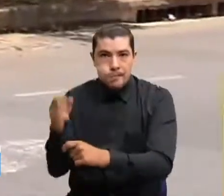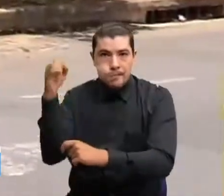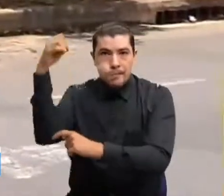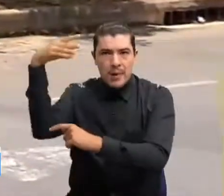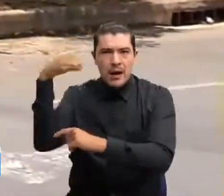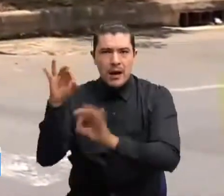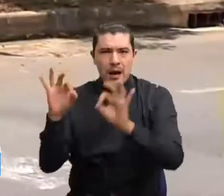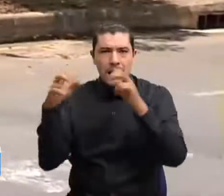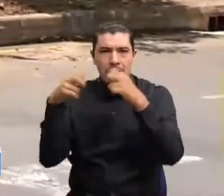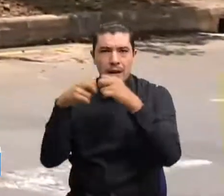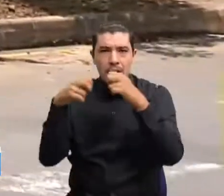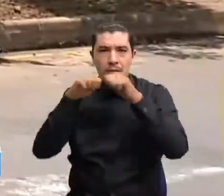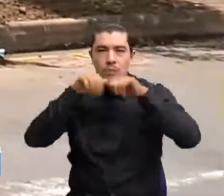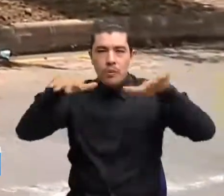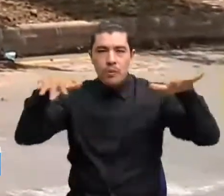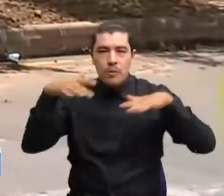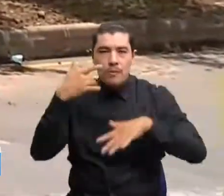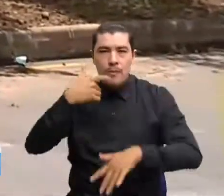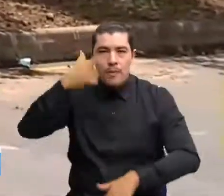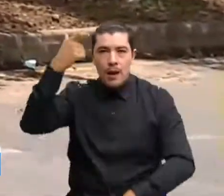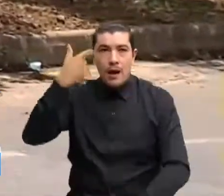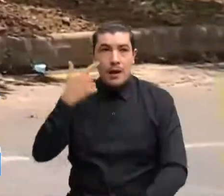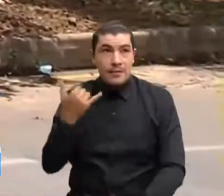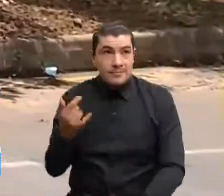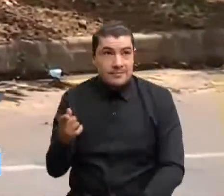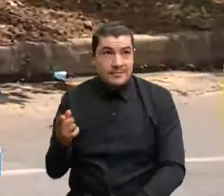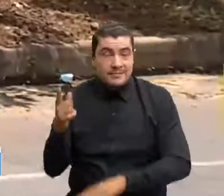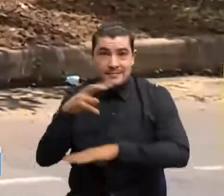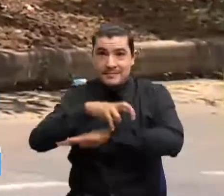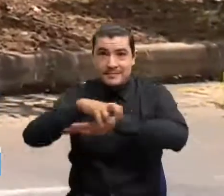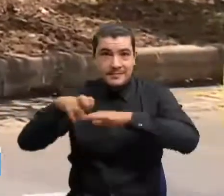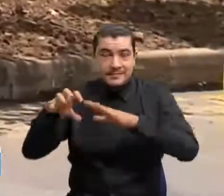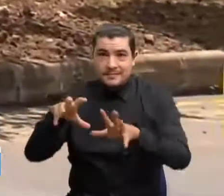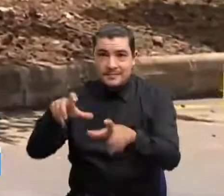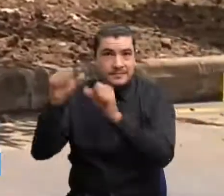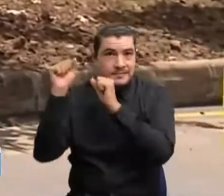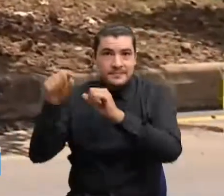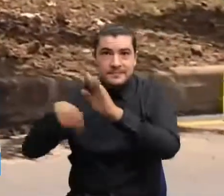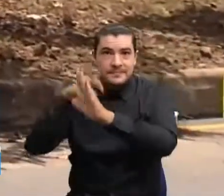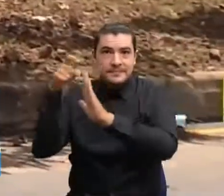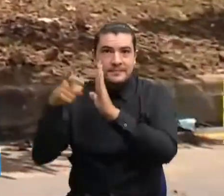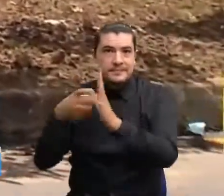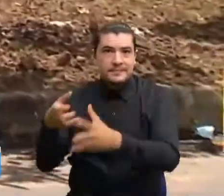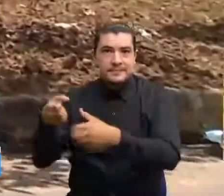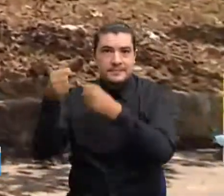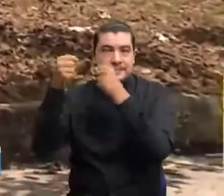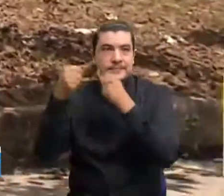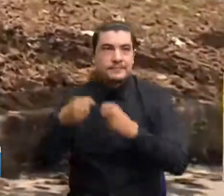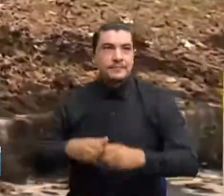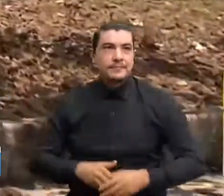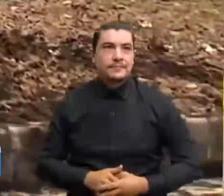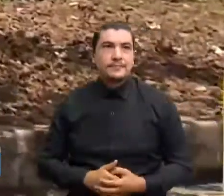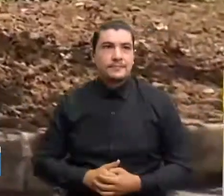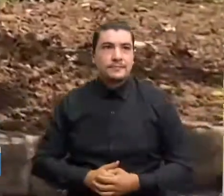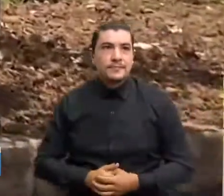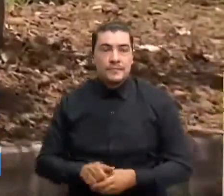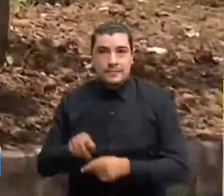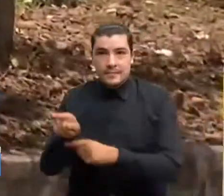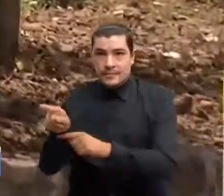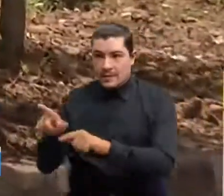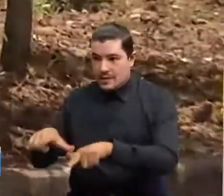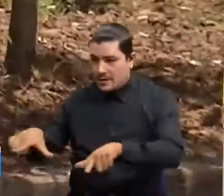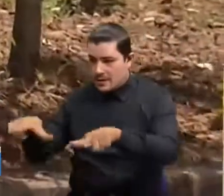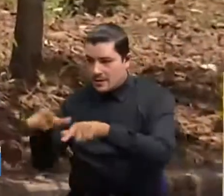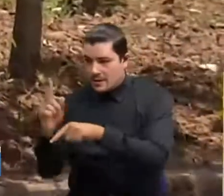alumbrado público. Y como se puede apreciar, fue robado en su totalidad. Desde este punto hasta la intercepción